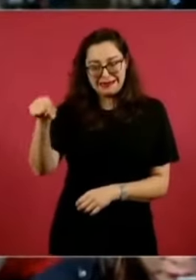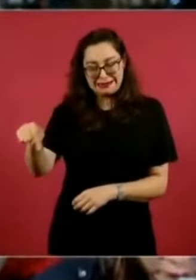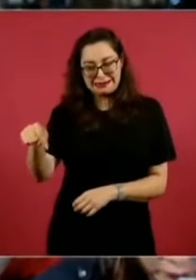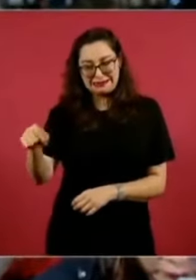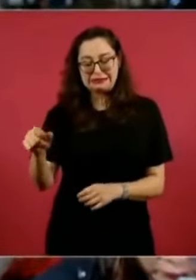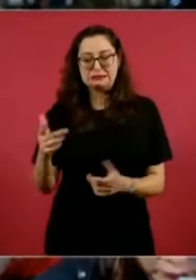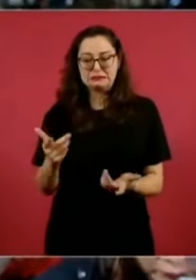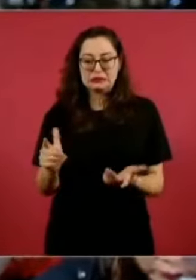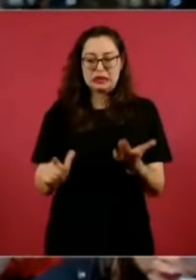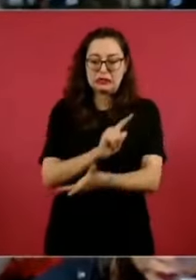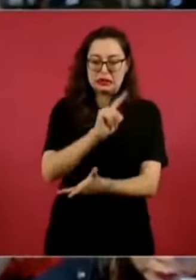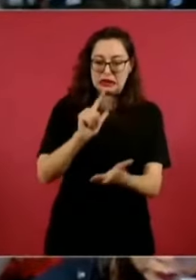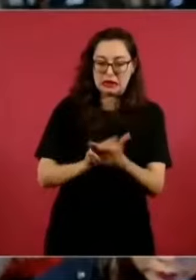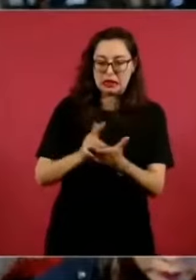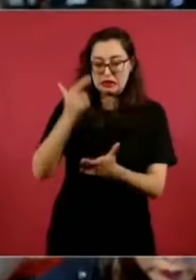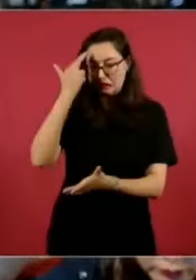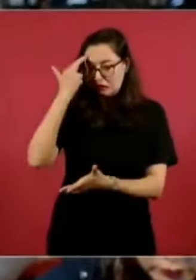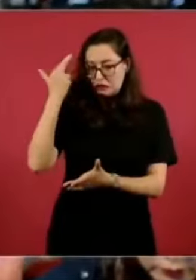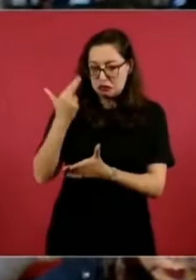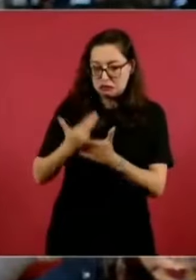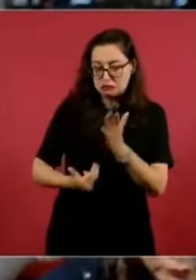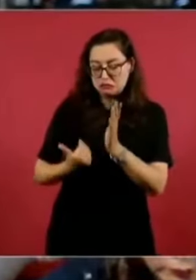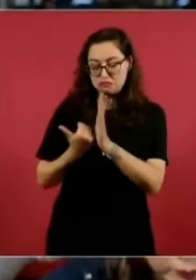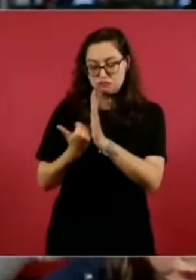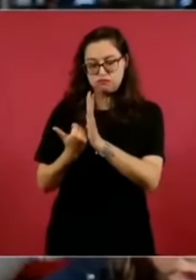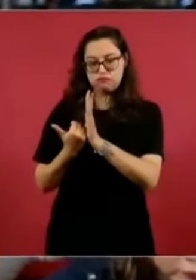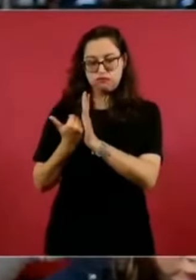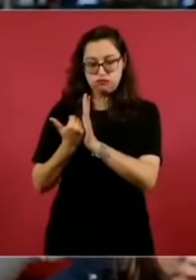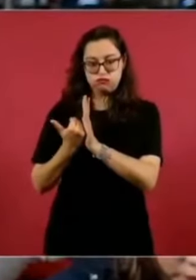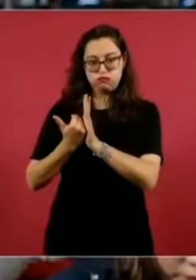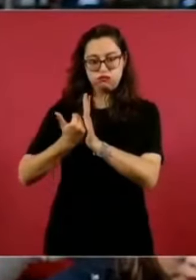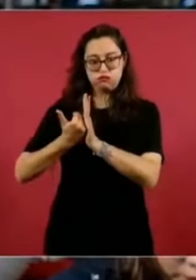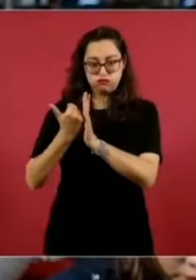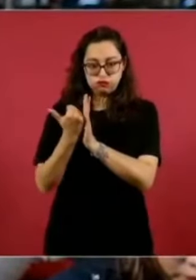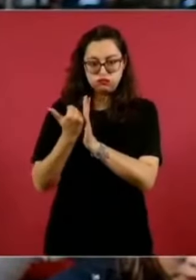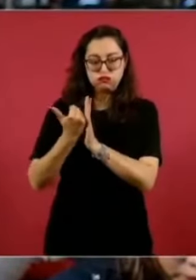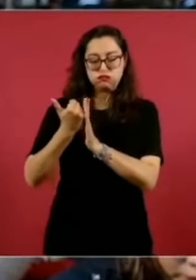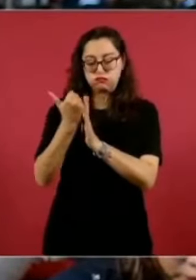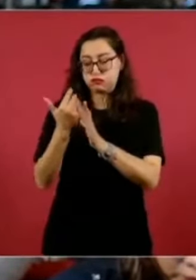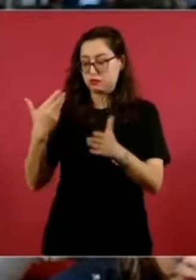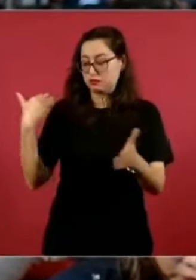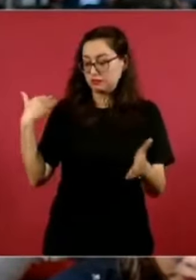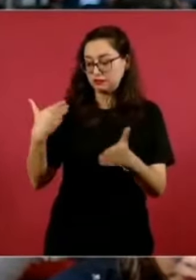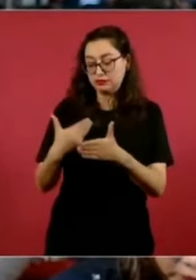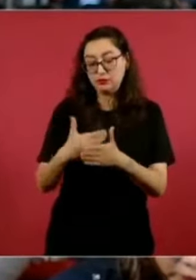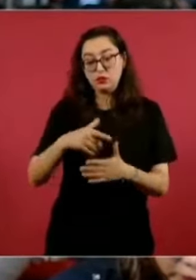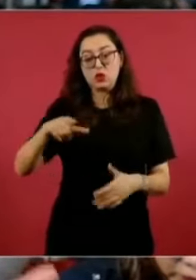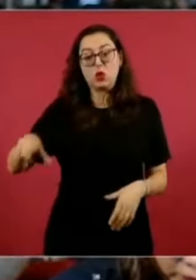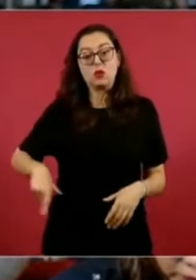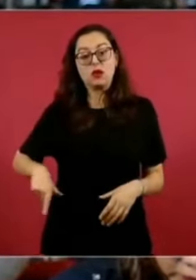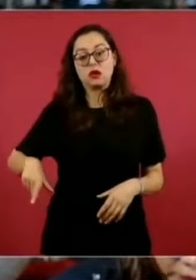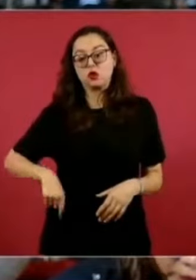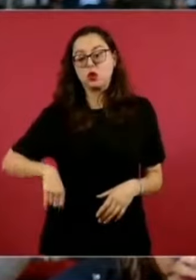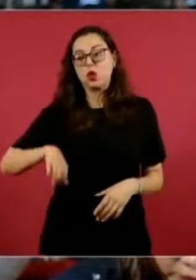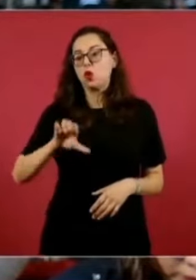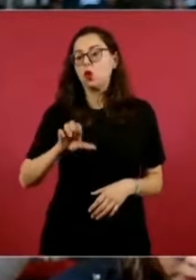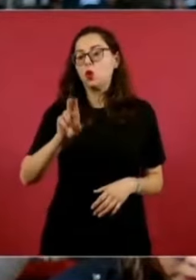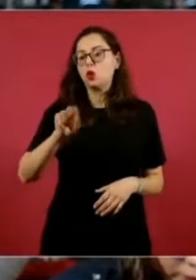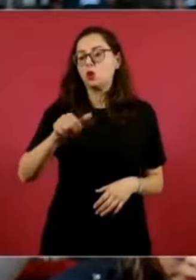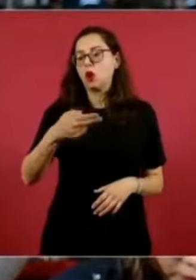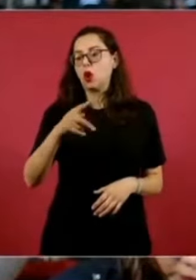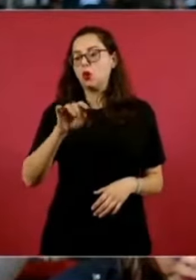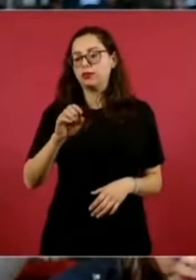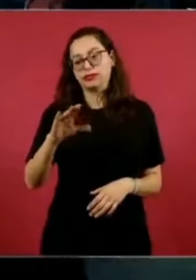delitos derivados del gobierno que llevó a cabo Cuauhtémoc Blanco. Preguntarle, Presidente,